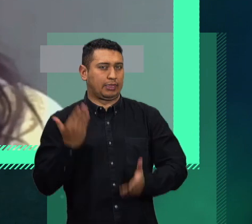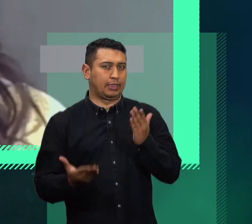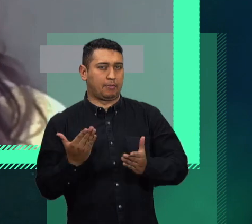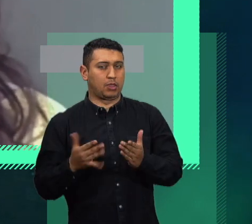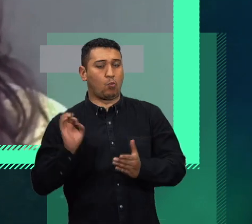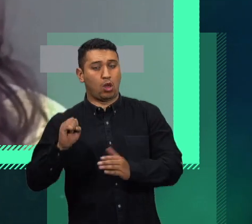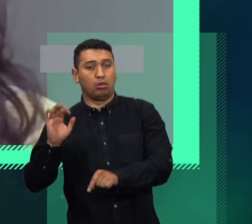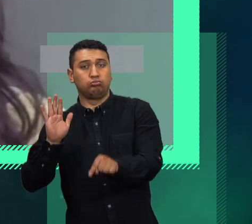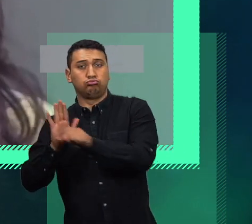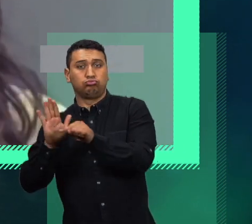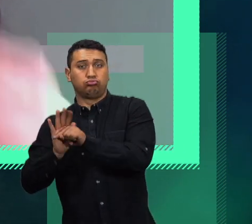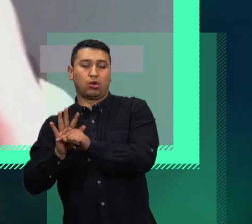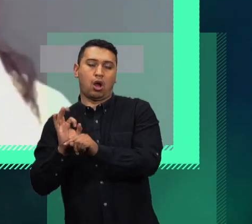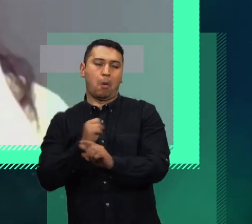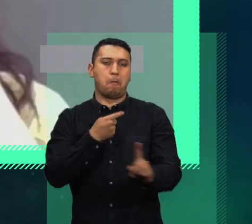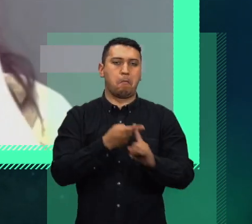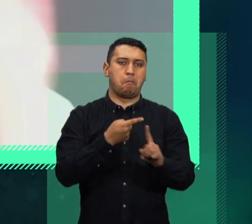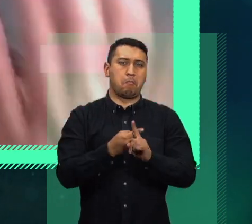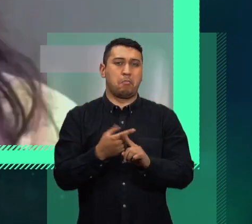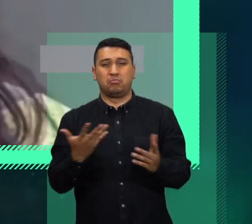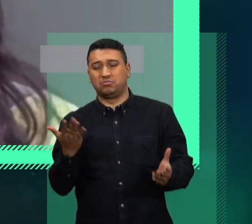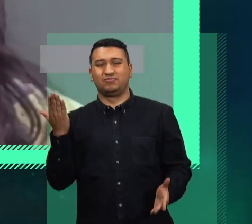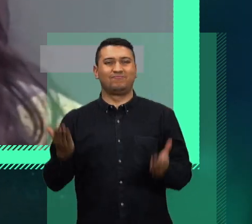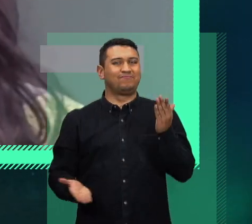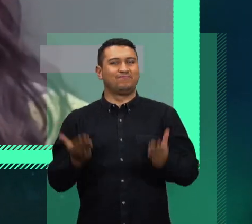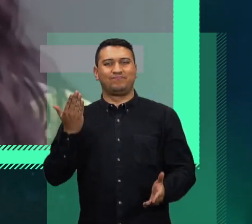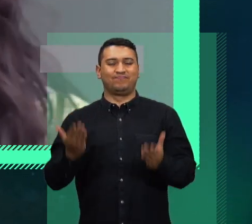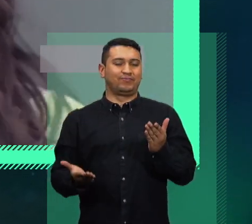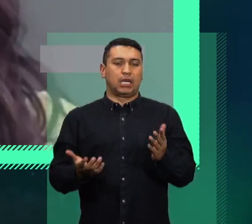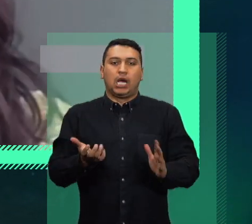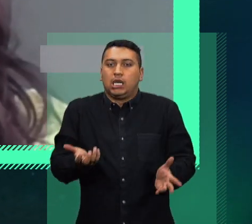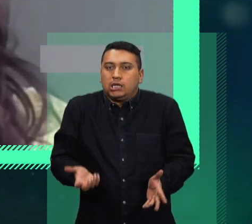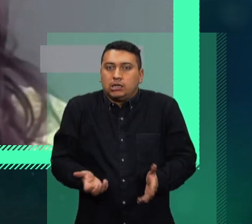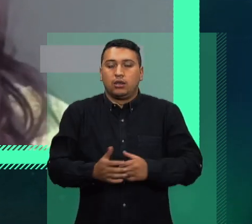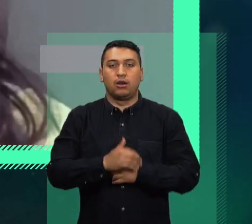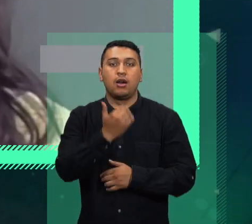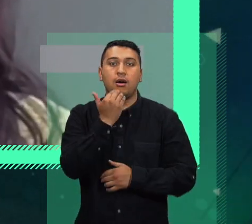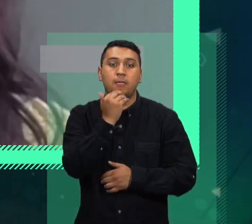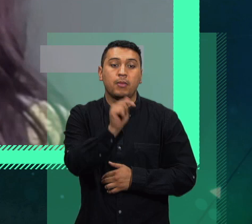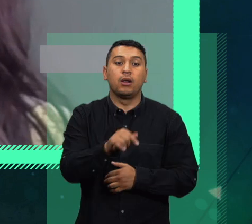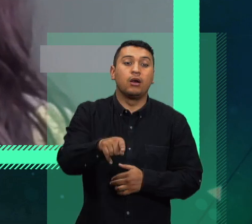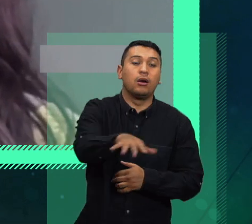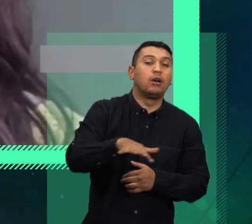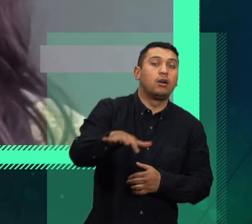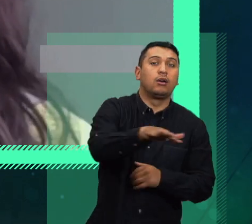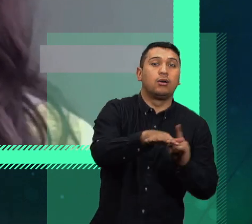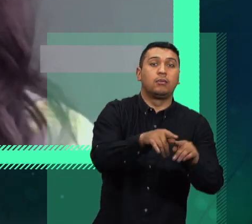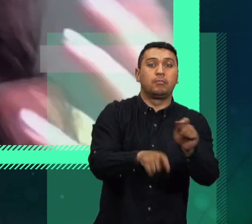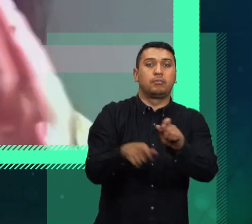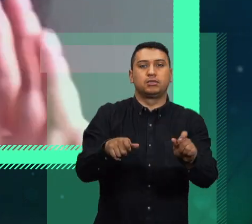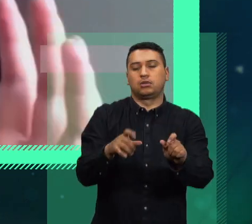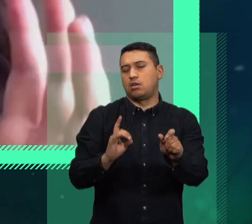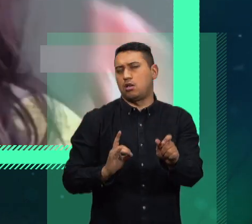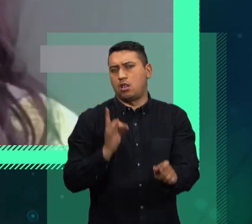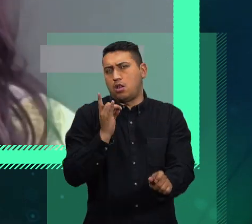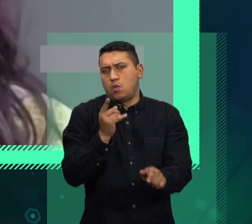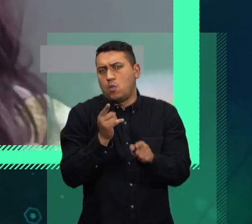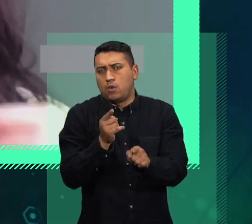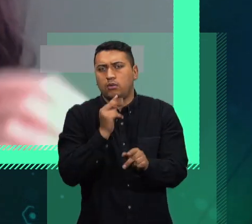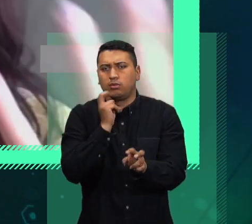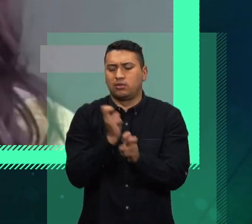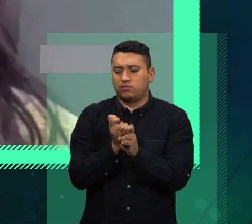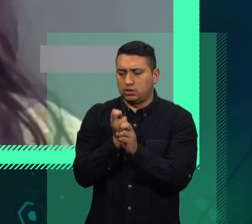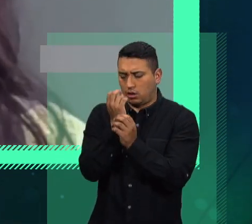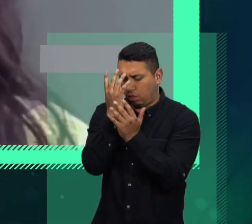porque muchas veces logran, por ejemplo, lo que logró No es de Locos es que personas que tenían algún